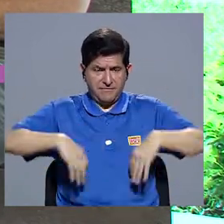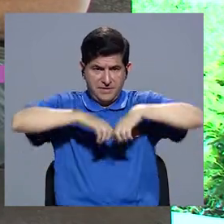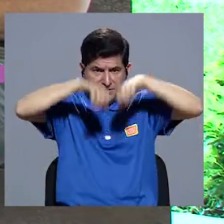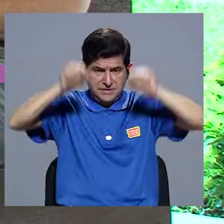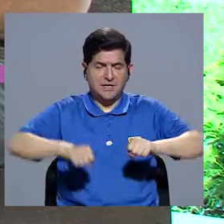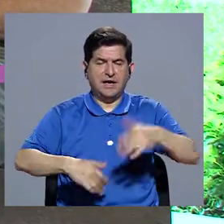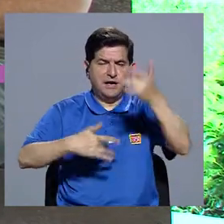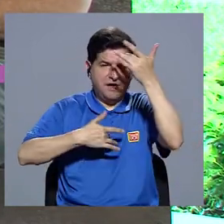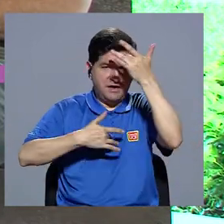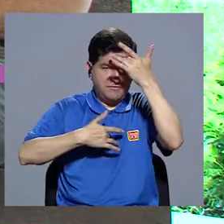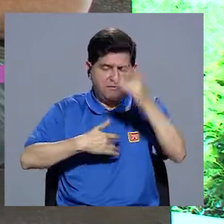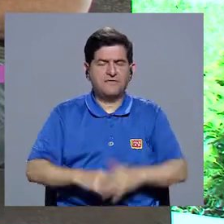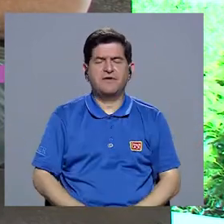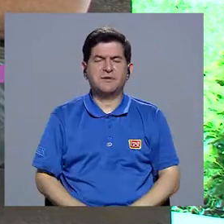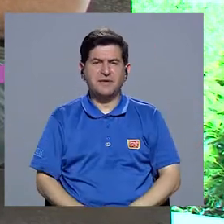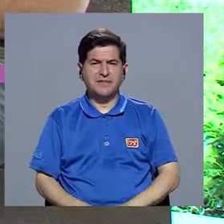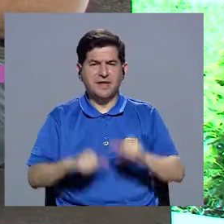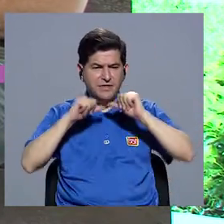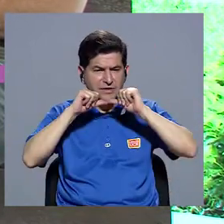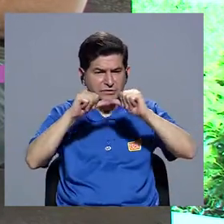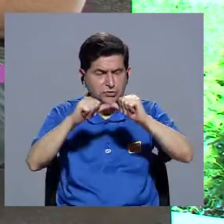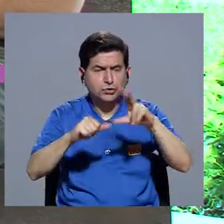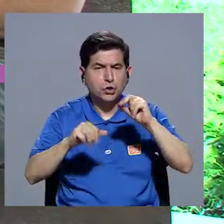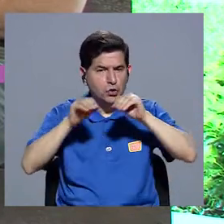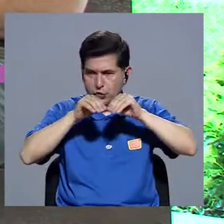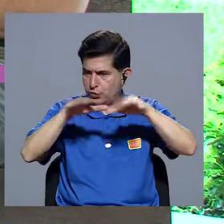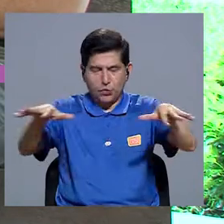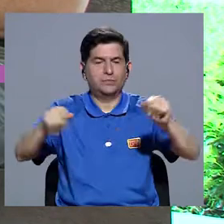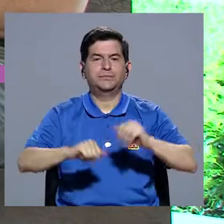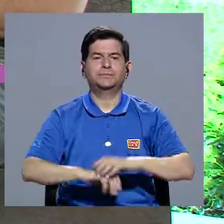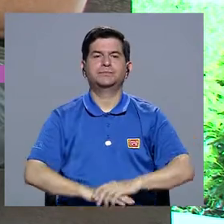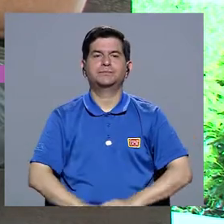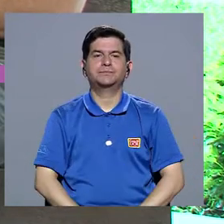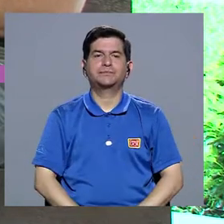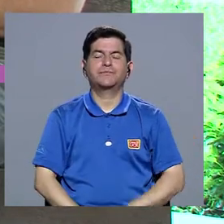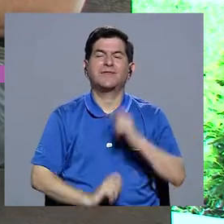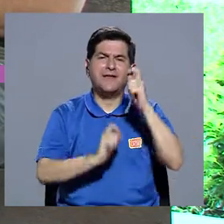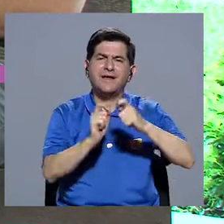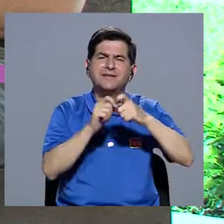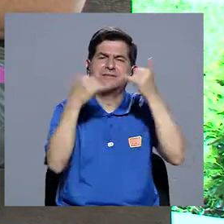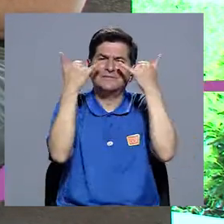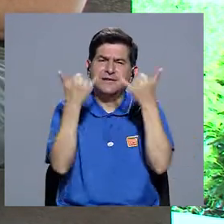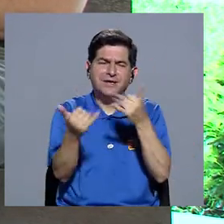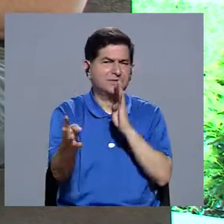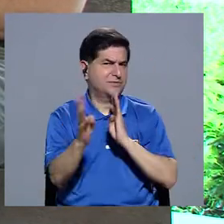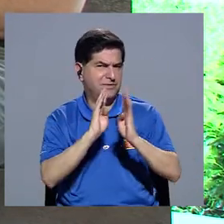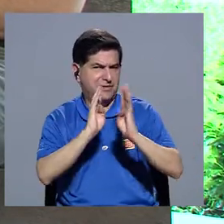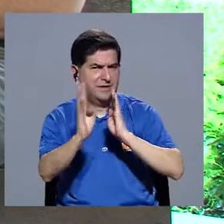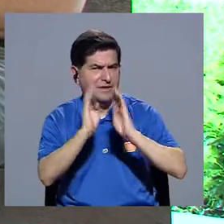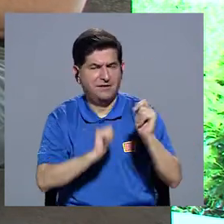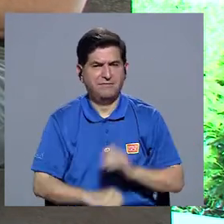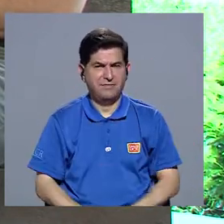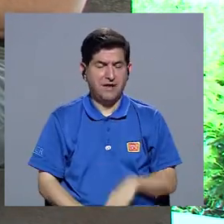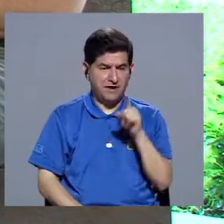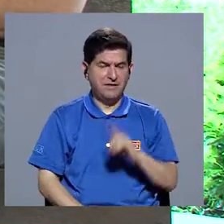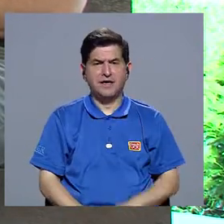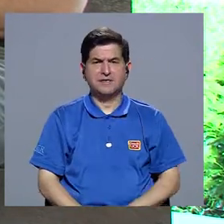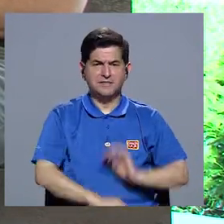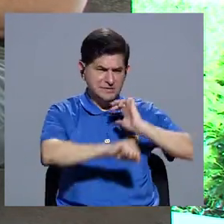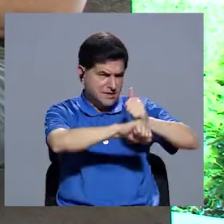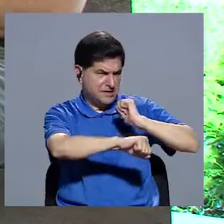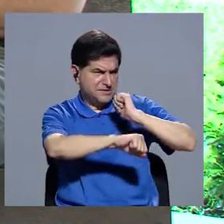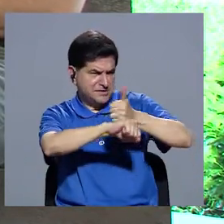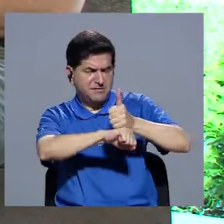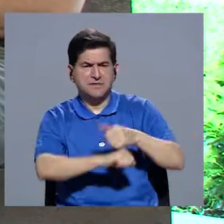crónicas o enfermedades crónicas no transmisibles. Propiamente, ya sí, hablando entonces de esta prescripción, ¿qué